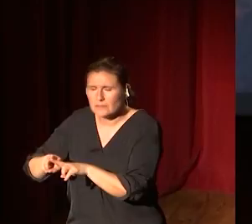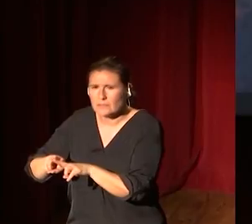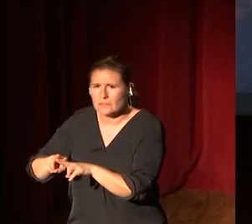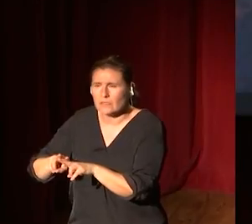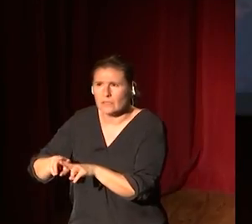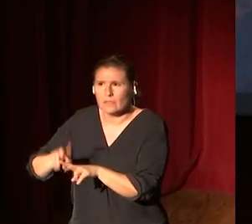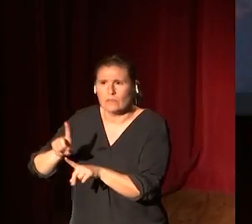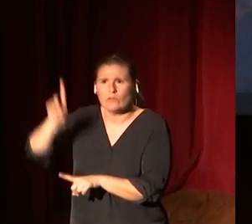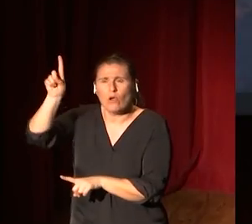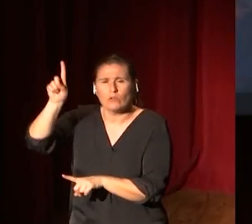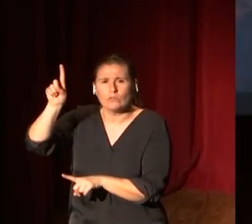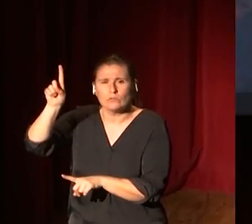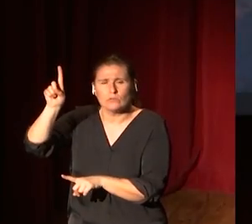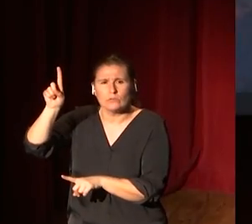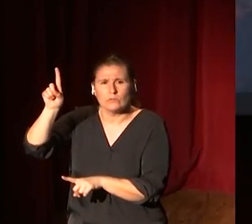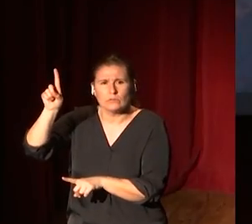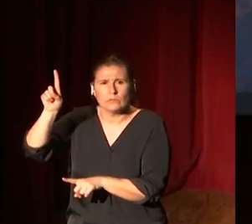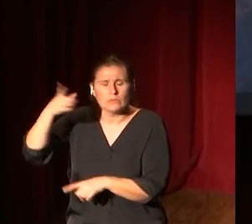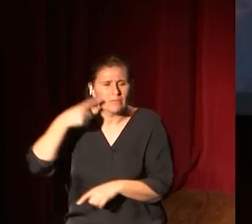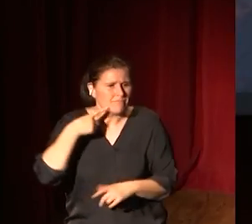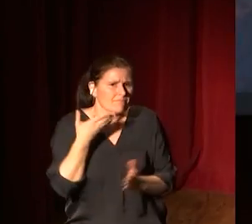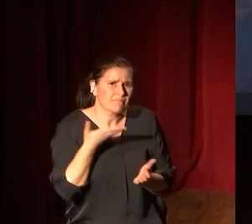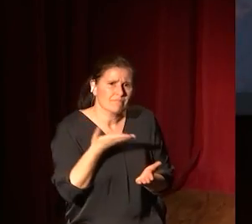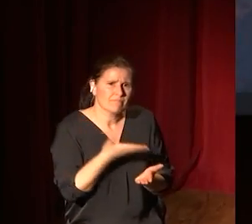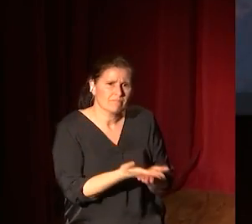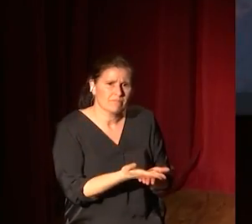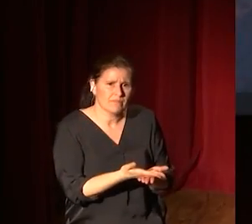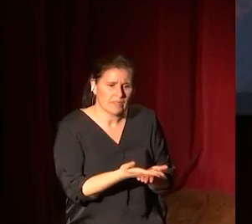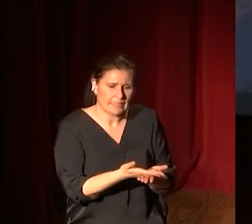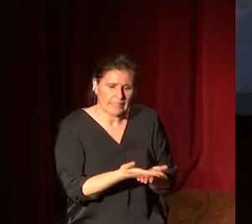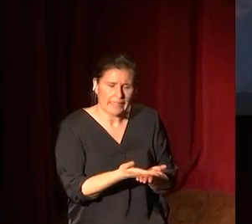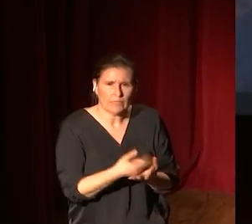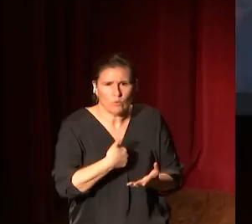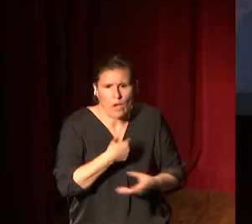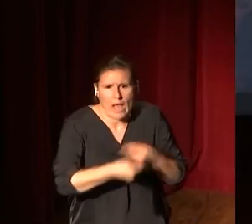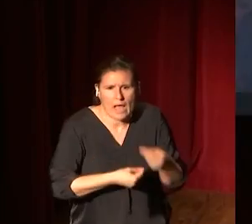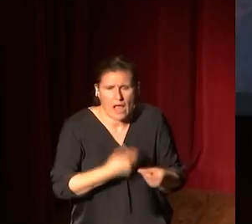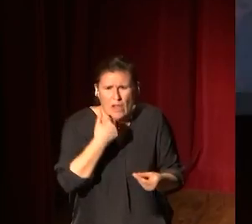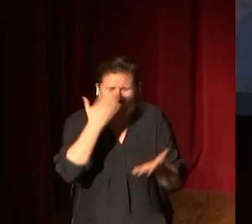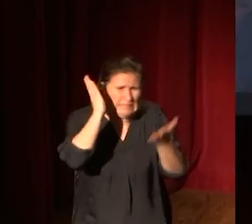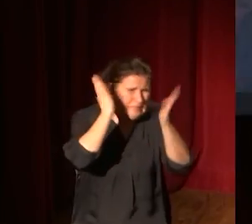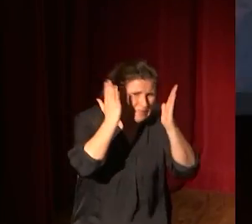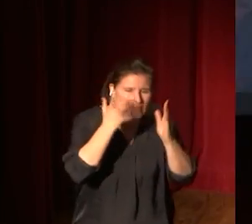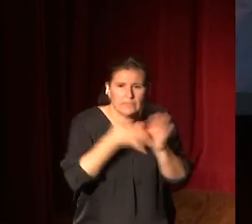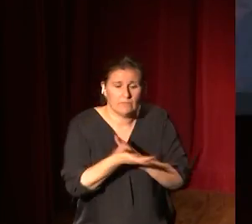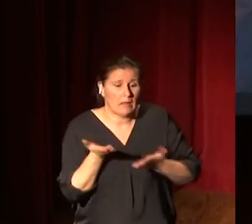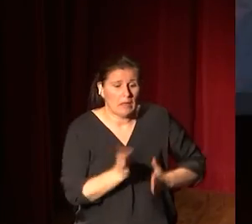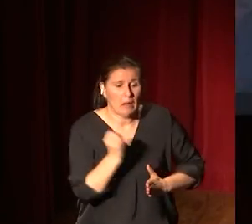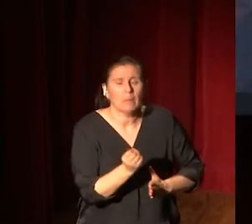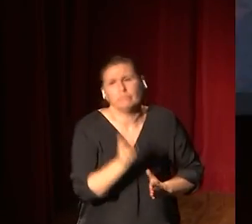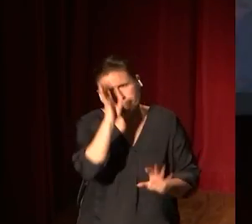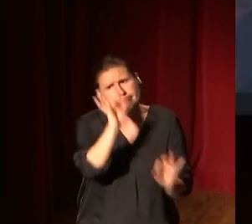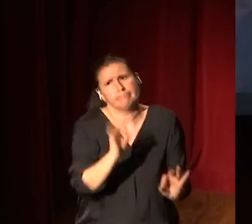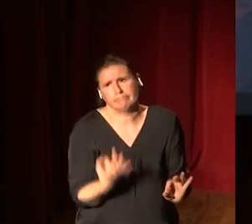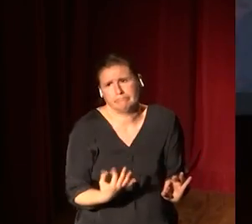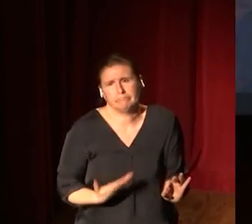te hace tal, tal petición, que hacer una barbaridad, que es matar a tu hijo, tiene sentido. y aquí